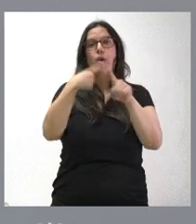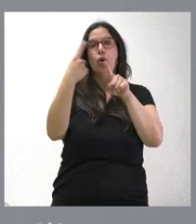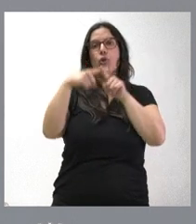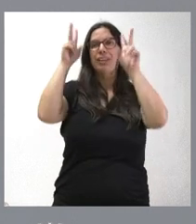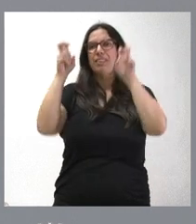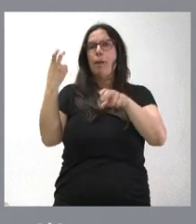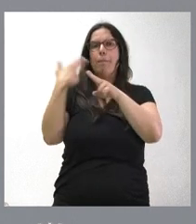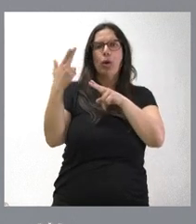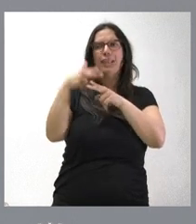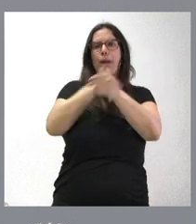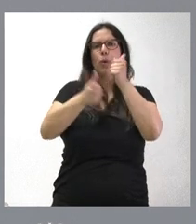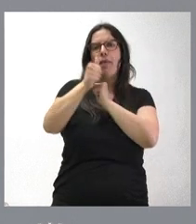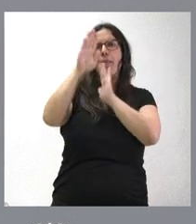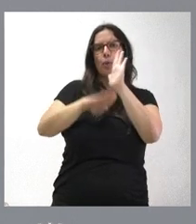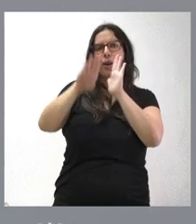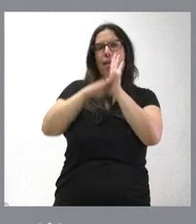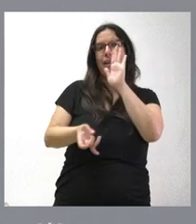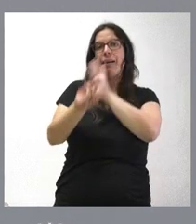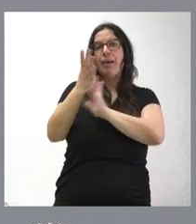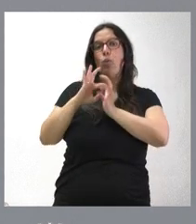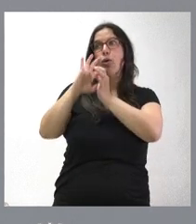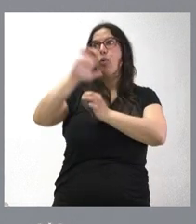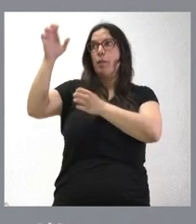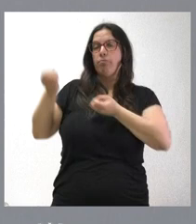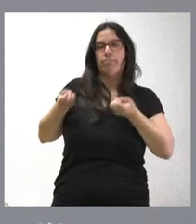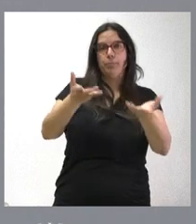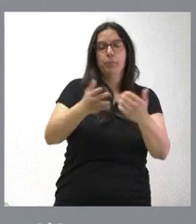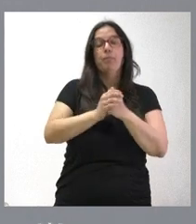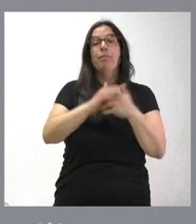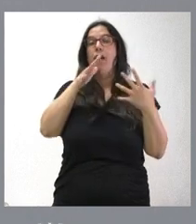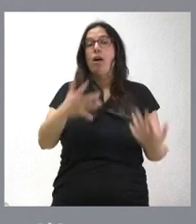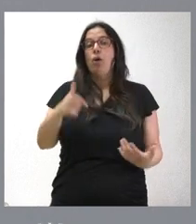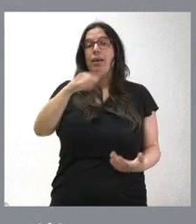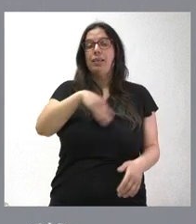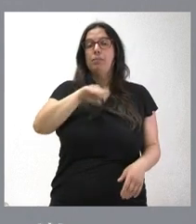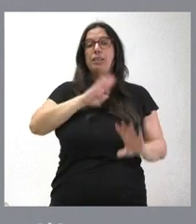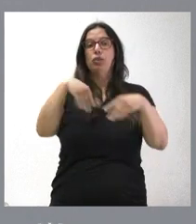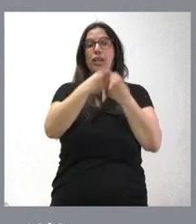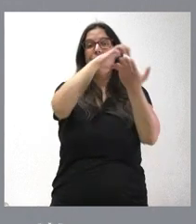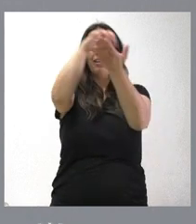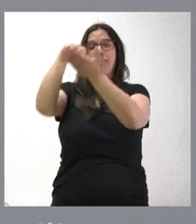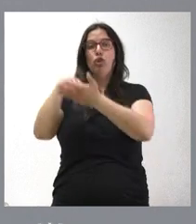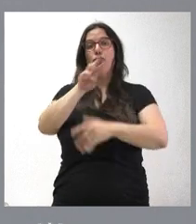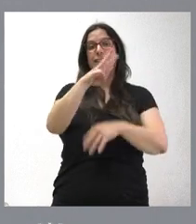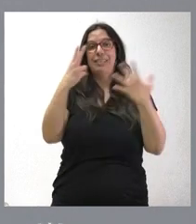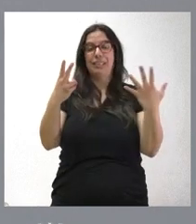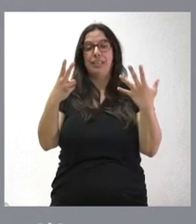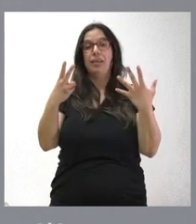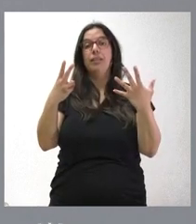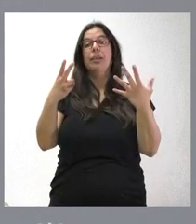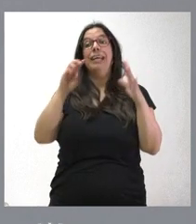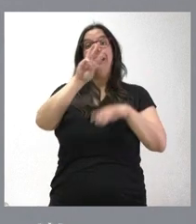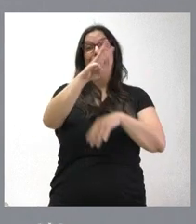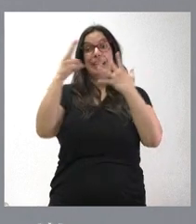políticas, prioridades y programas de la Unión Europea. Hoy en día, en España, hay 37 centros de este tipo, de los cuales cuatro